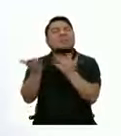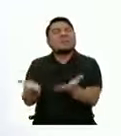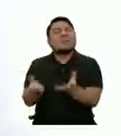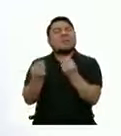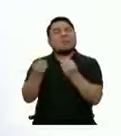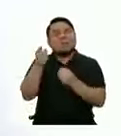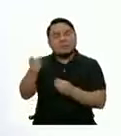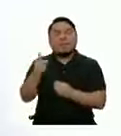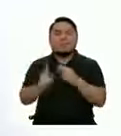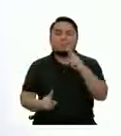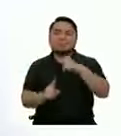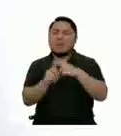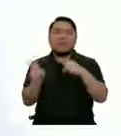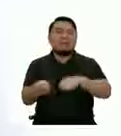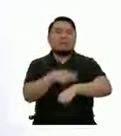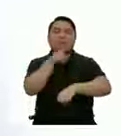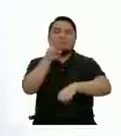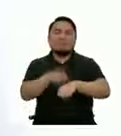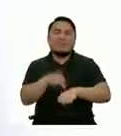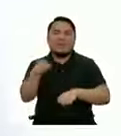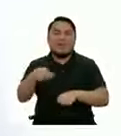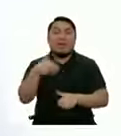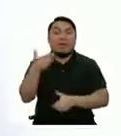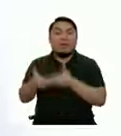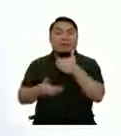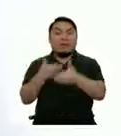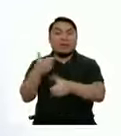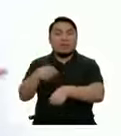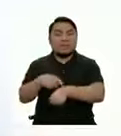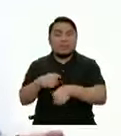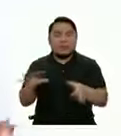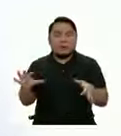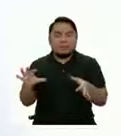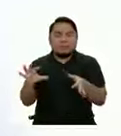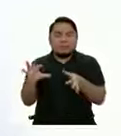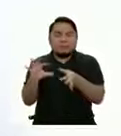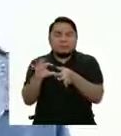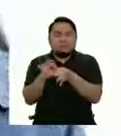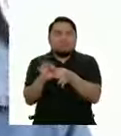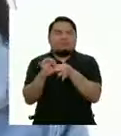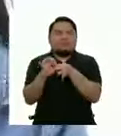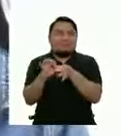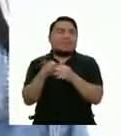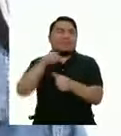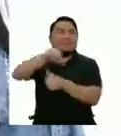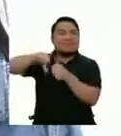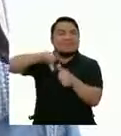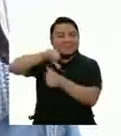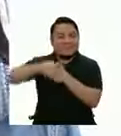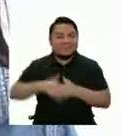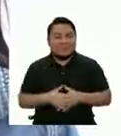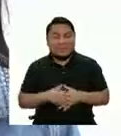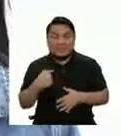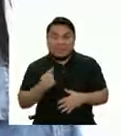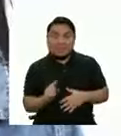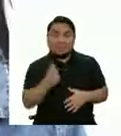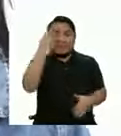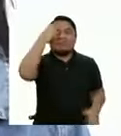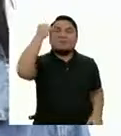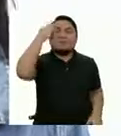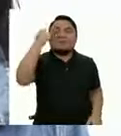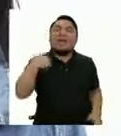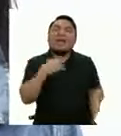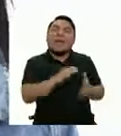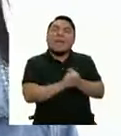espontánea Y se fortalece con el tiempo A través de la convivencia Nuestra primera experiencia de